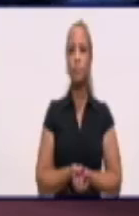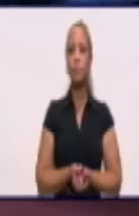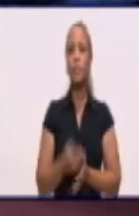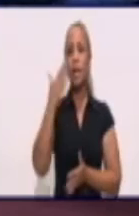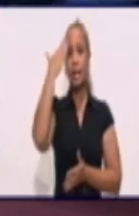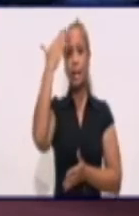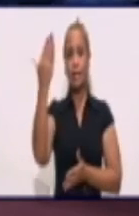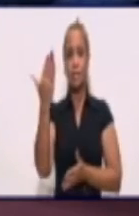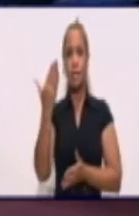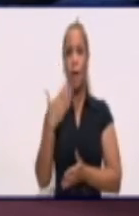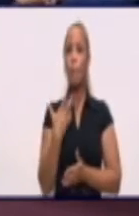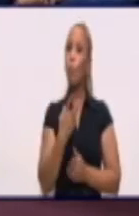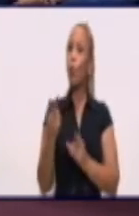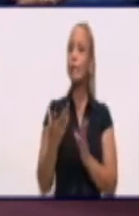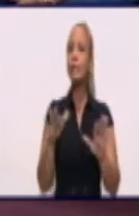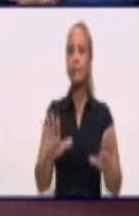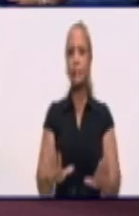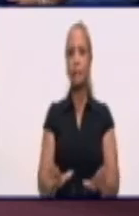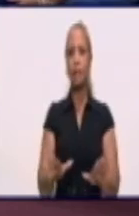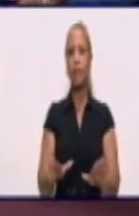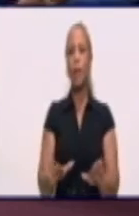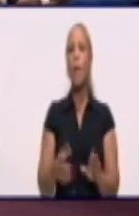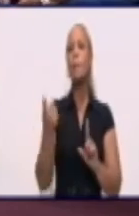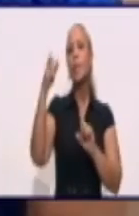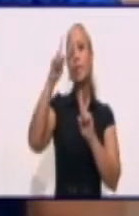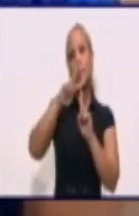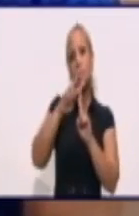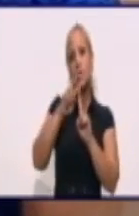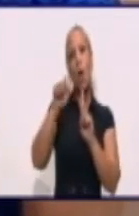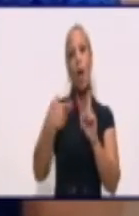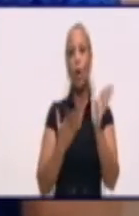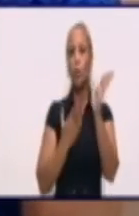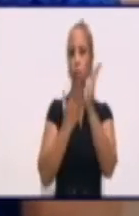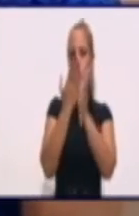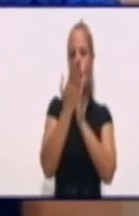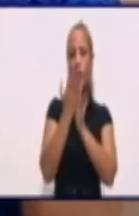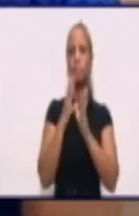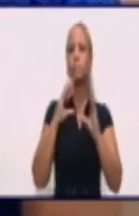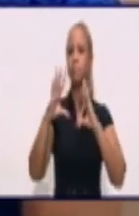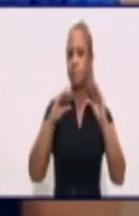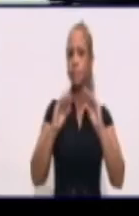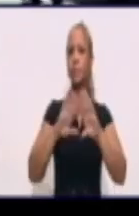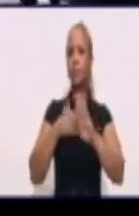Gracias, Yami, por haber estado con nosotros de televisión. Vamos a seguir hablando después de la pausa.